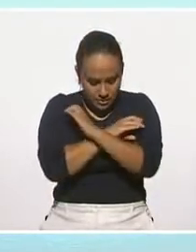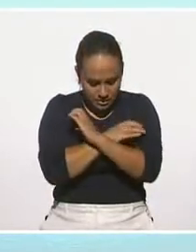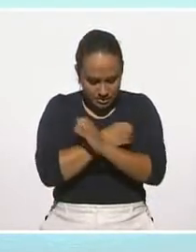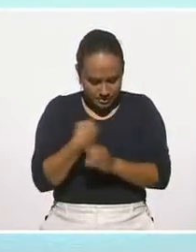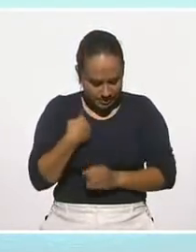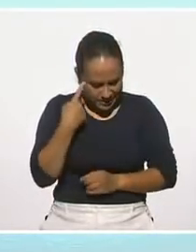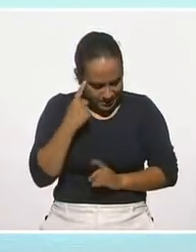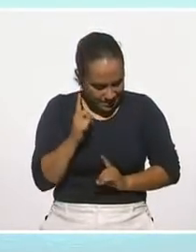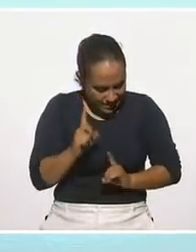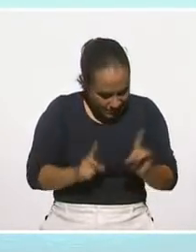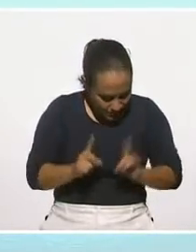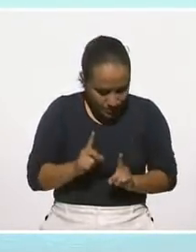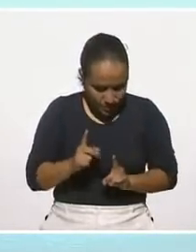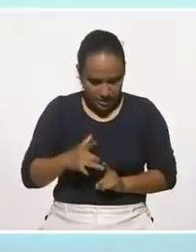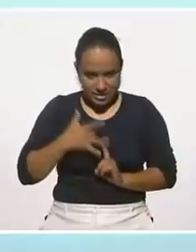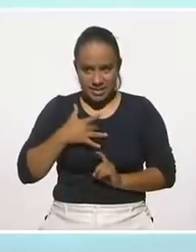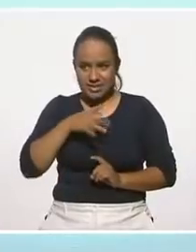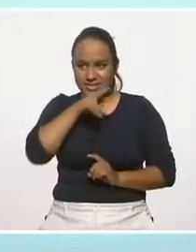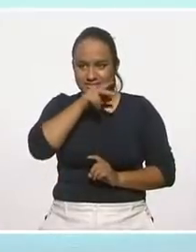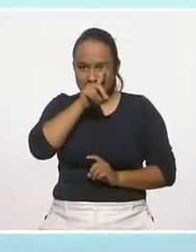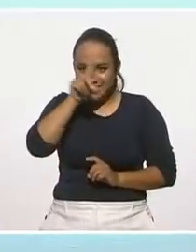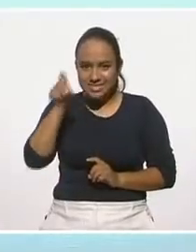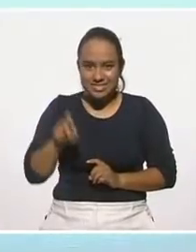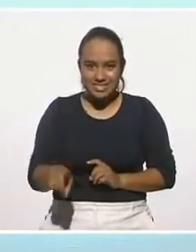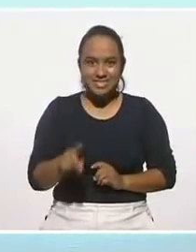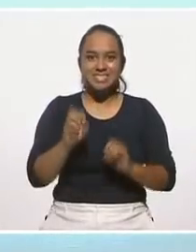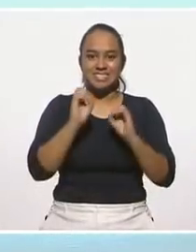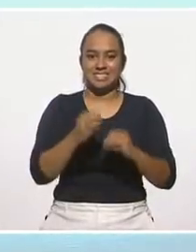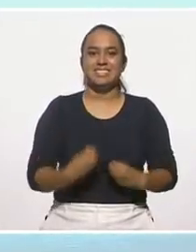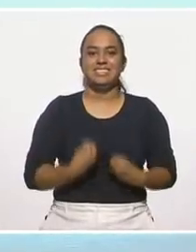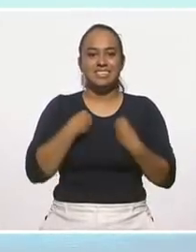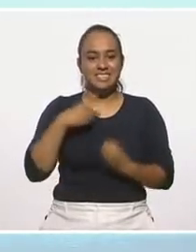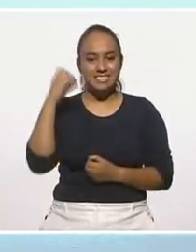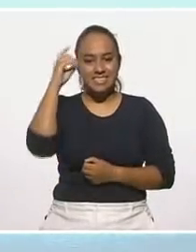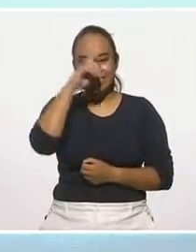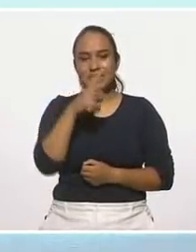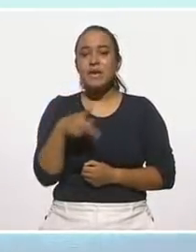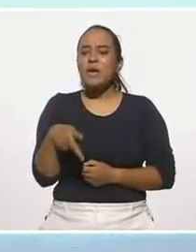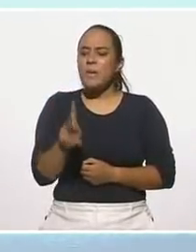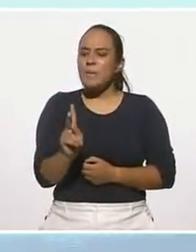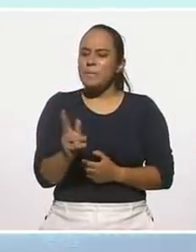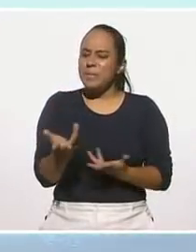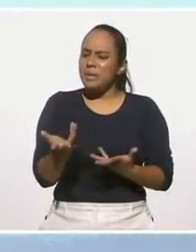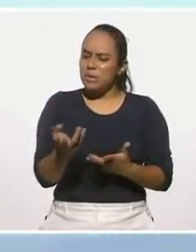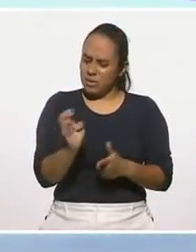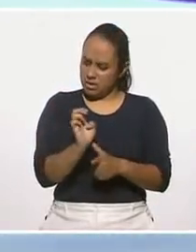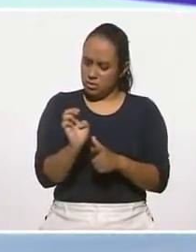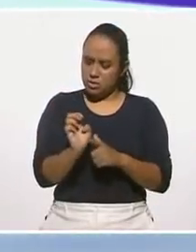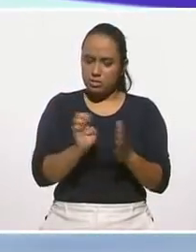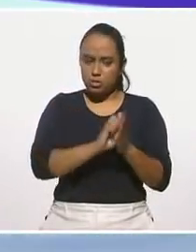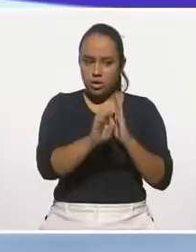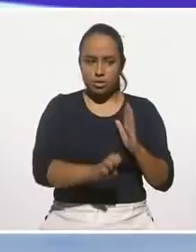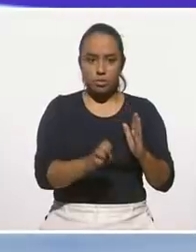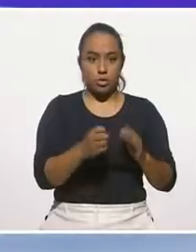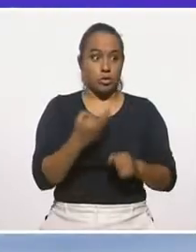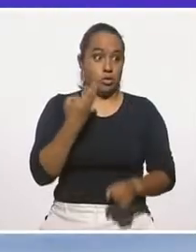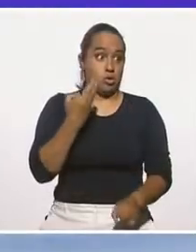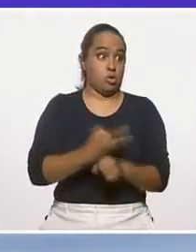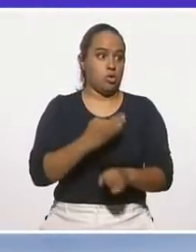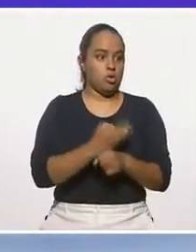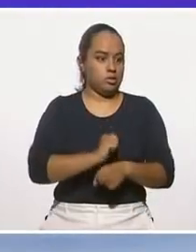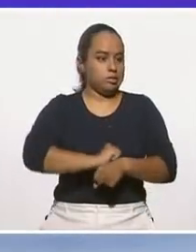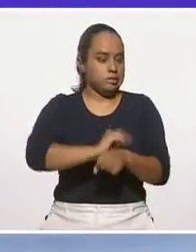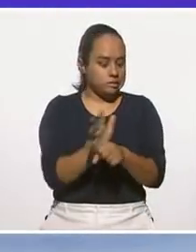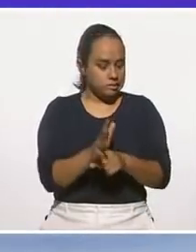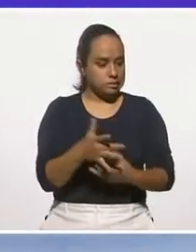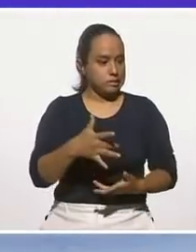desconfianza, incertidumbre ante cualquier situación de la vida. Pero entonces, cuando tenemos una pérdida, ahora que nos encontramos en